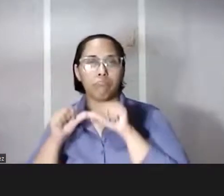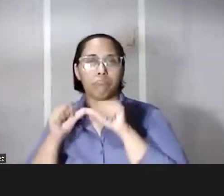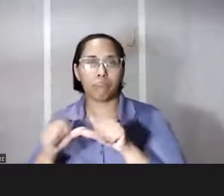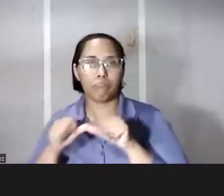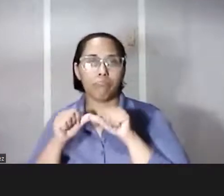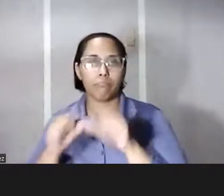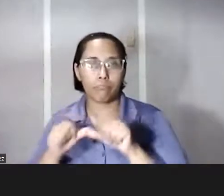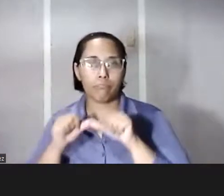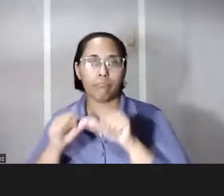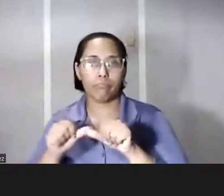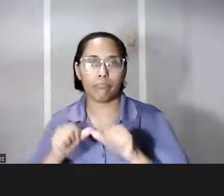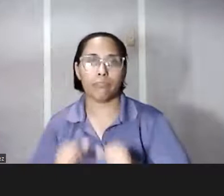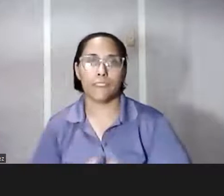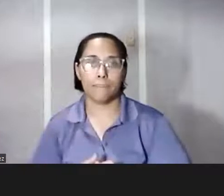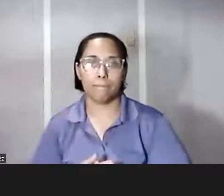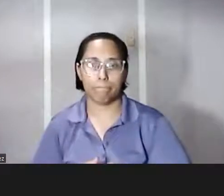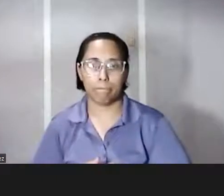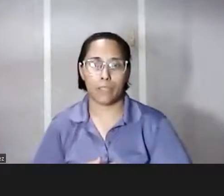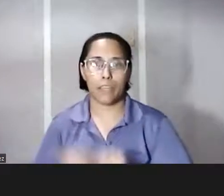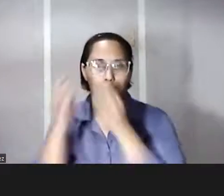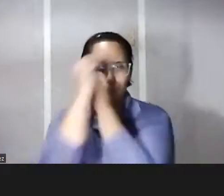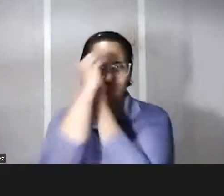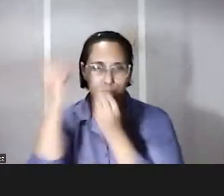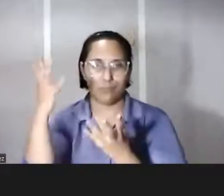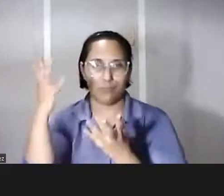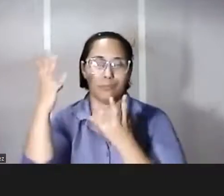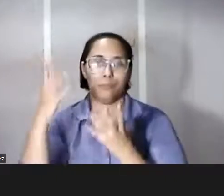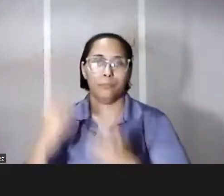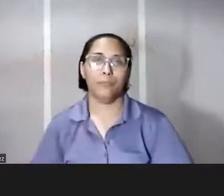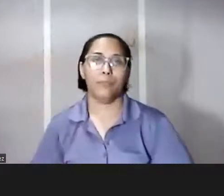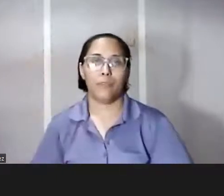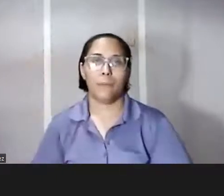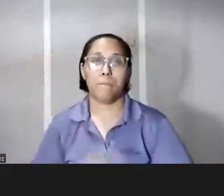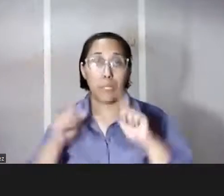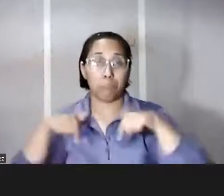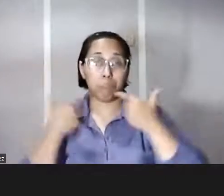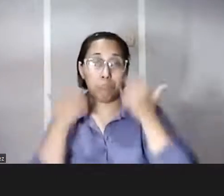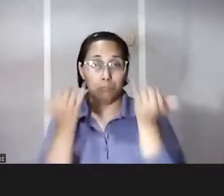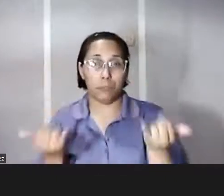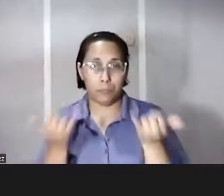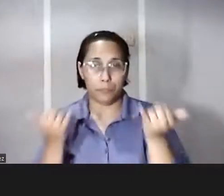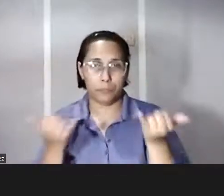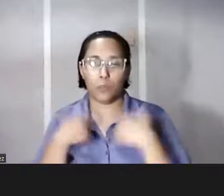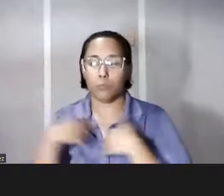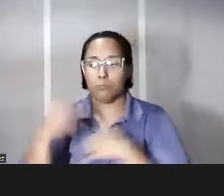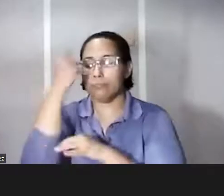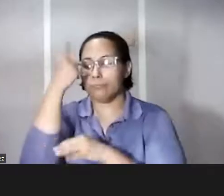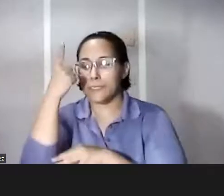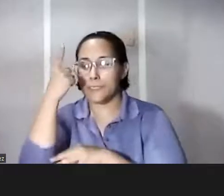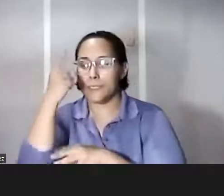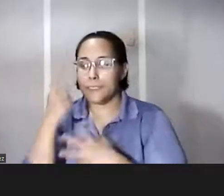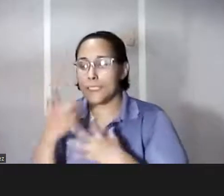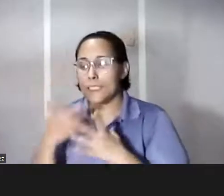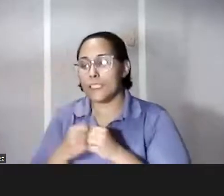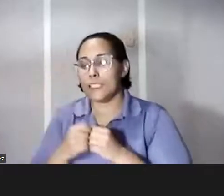trepidante en términos informativos que se vive actualmente yo entiendo que en gran medida